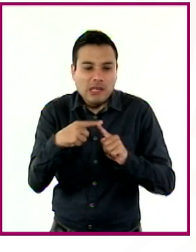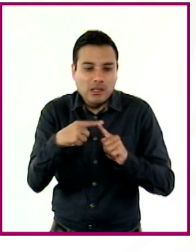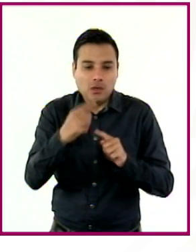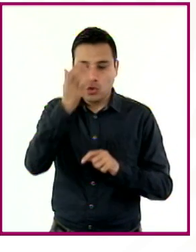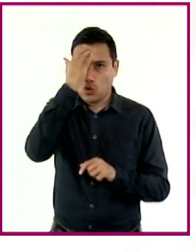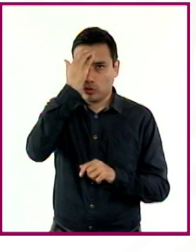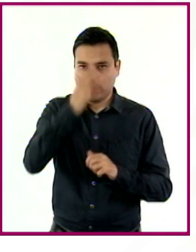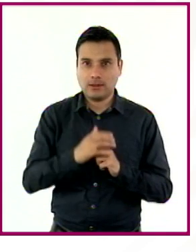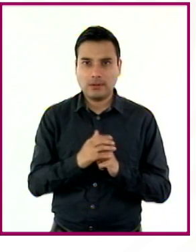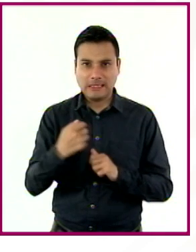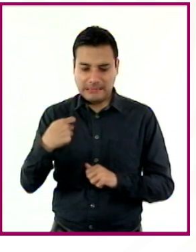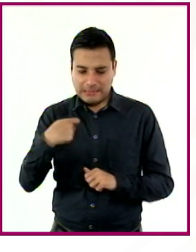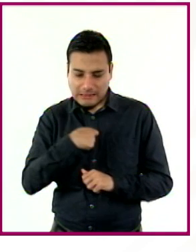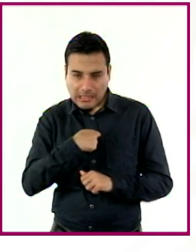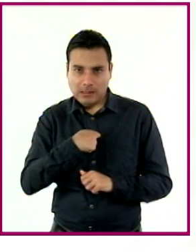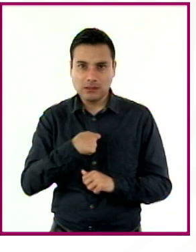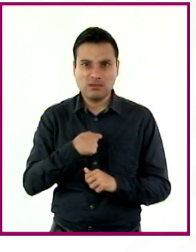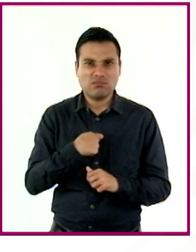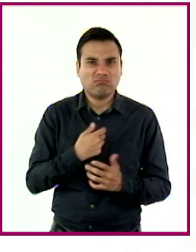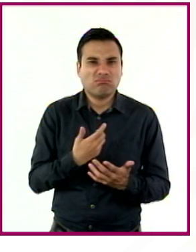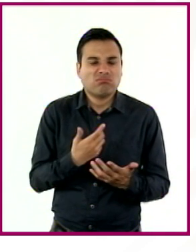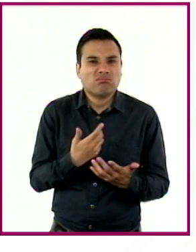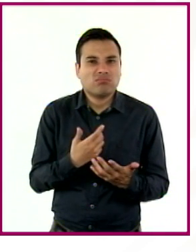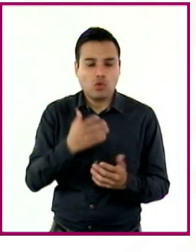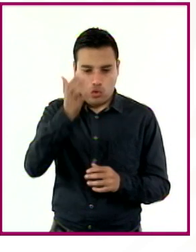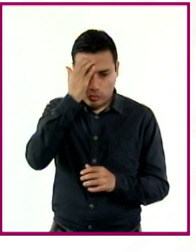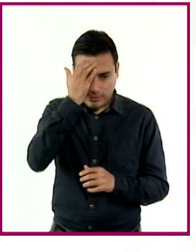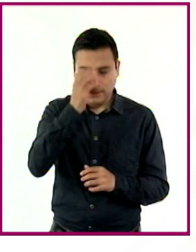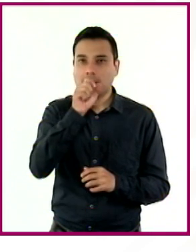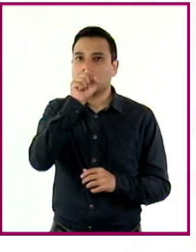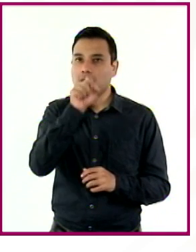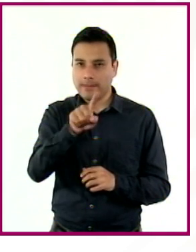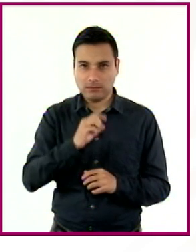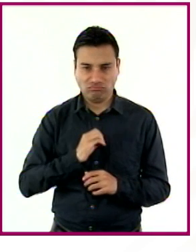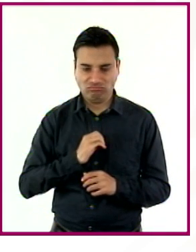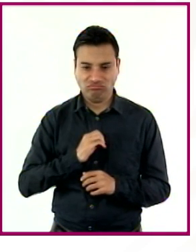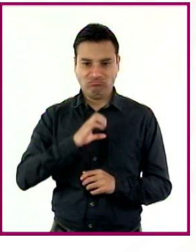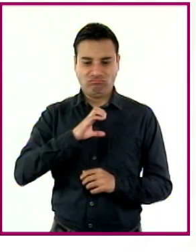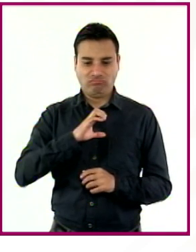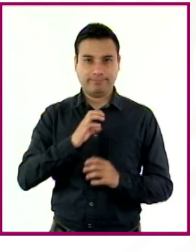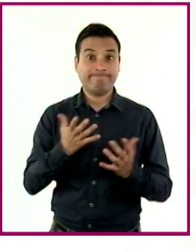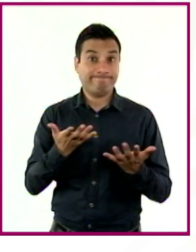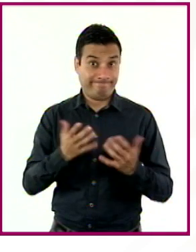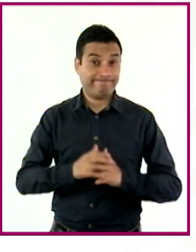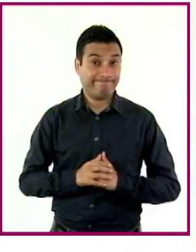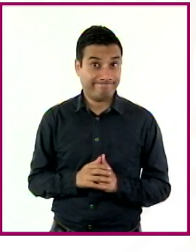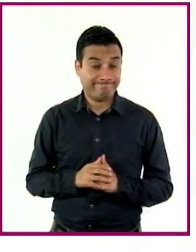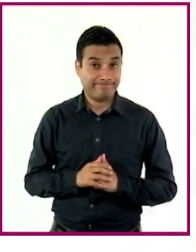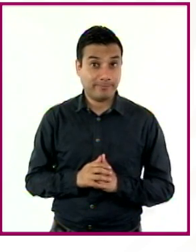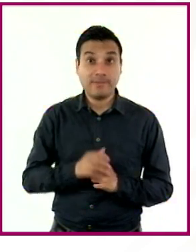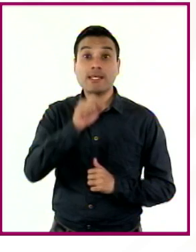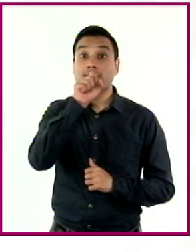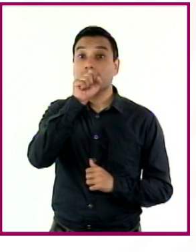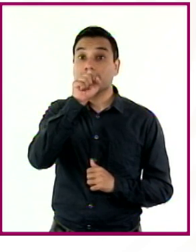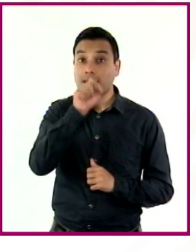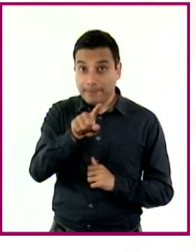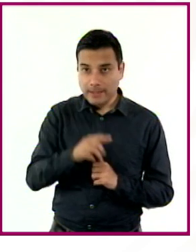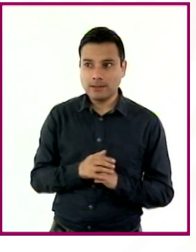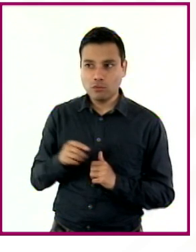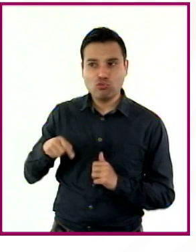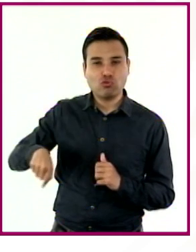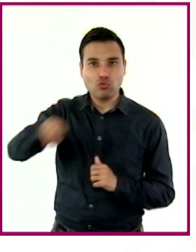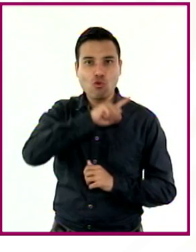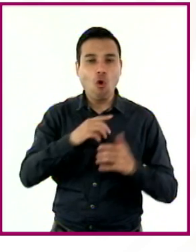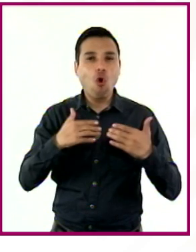la identidad y autoestima en la construcción de la imagen corporal, así como la comprensión de los cambios